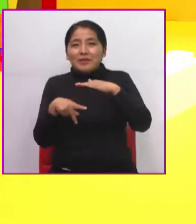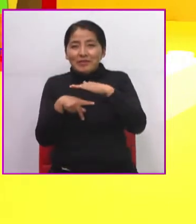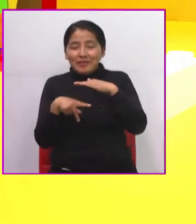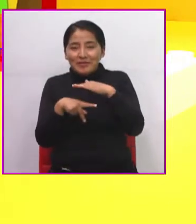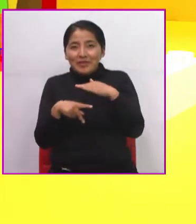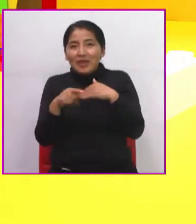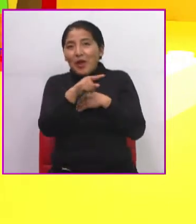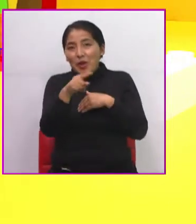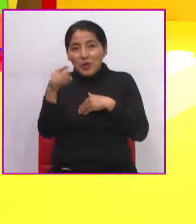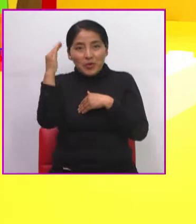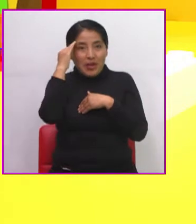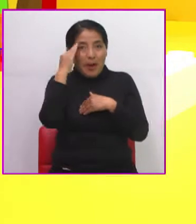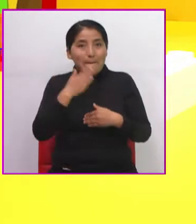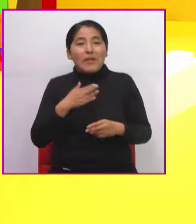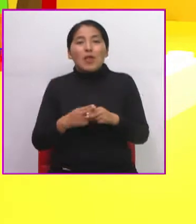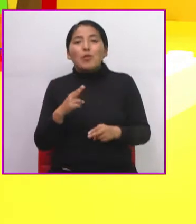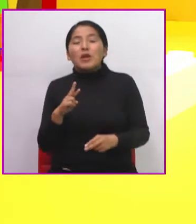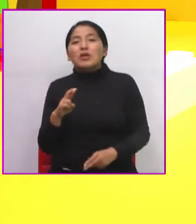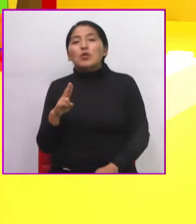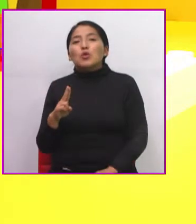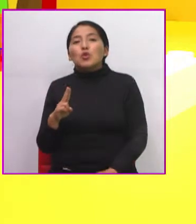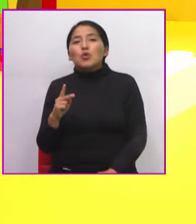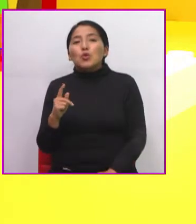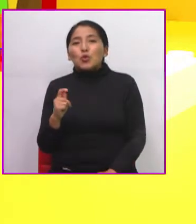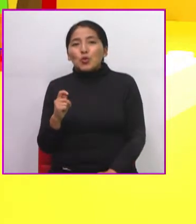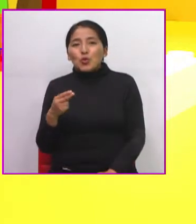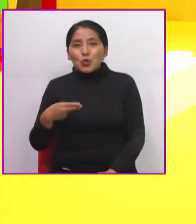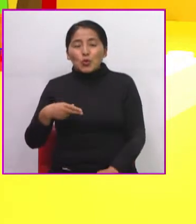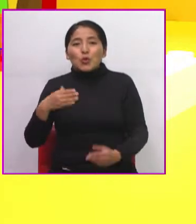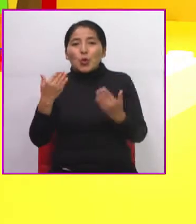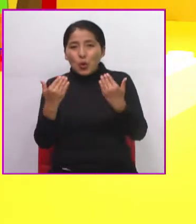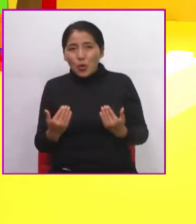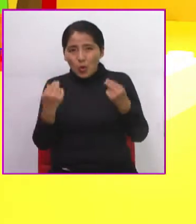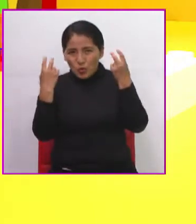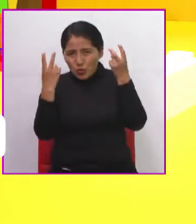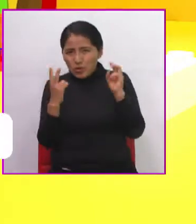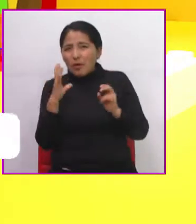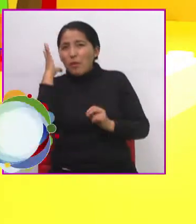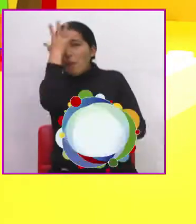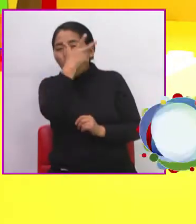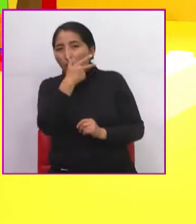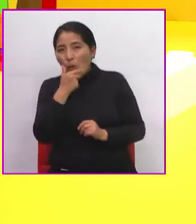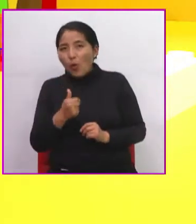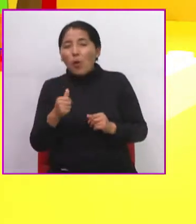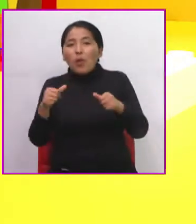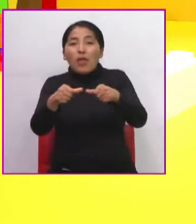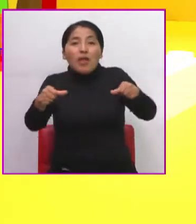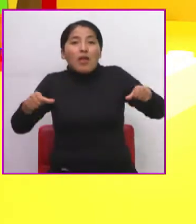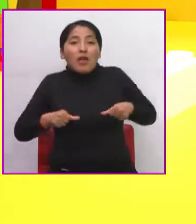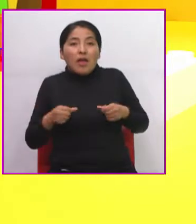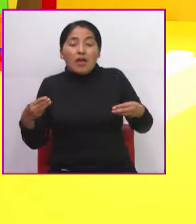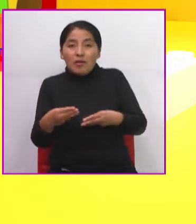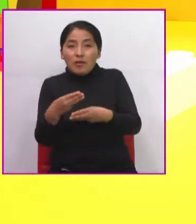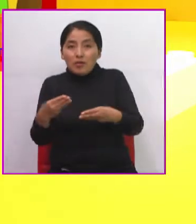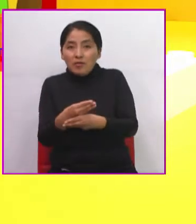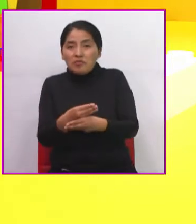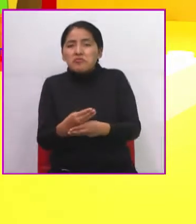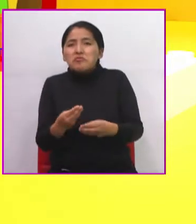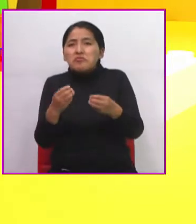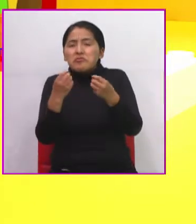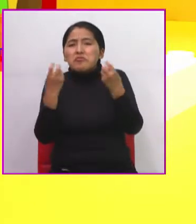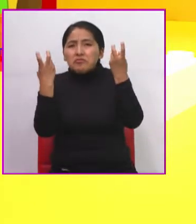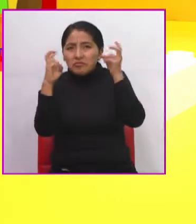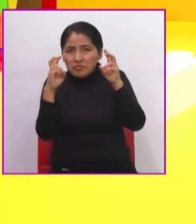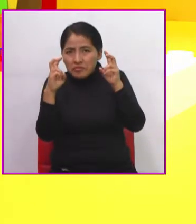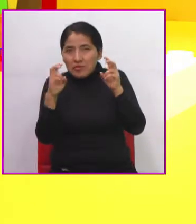Ustedes saben, mi nombre es Ruth Maita. El día de hoy vamos a avanzar un tema muy bonito en el área de matemática. El tema que hoy